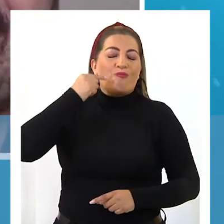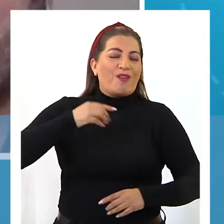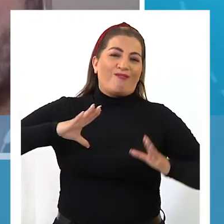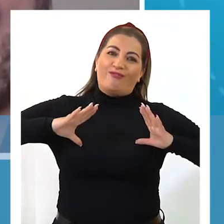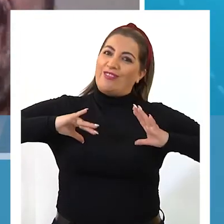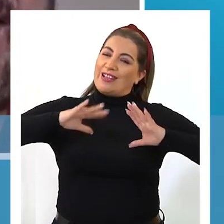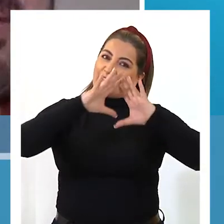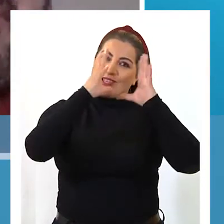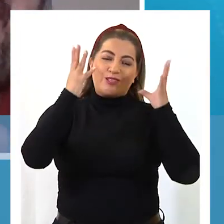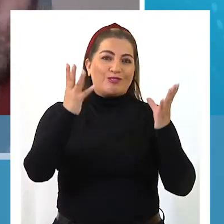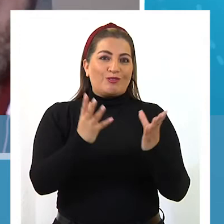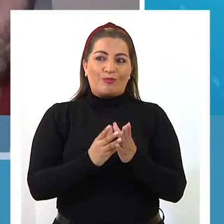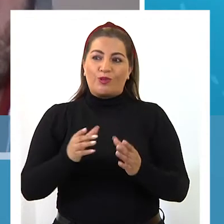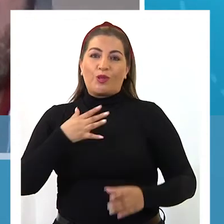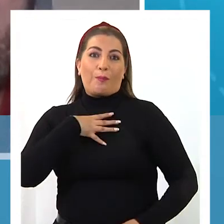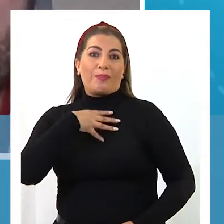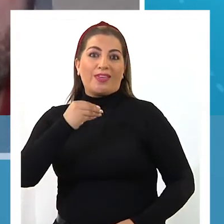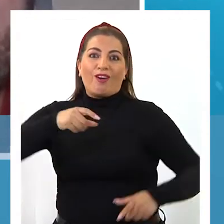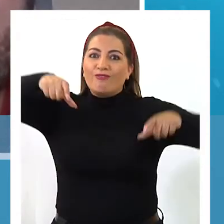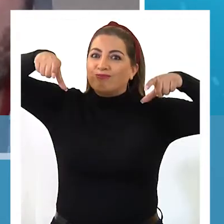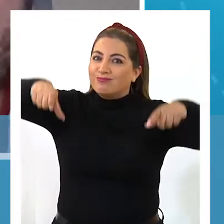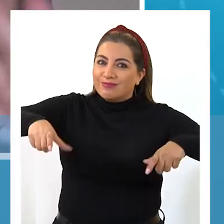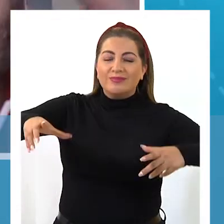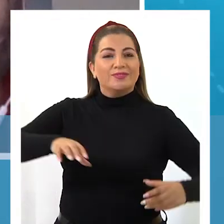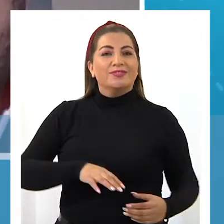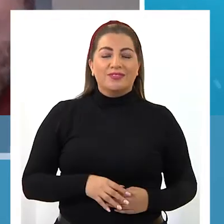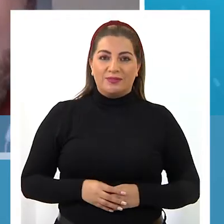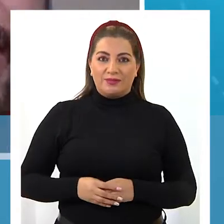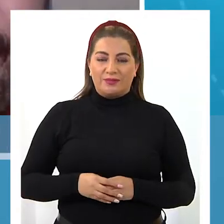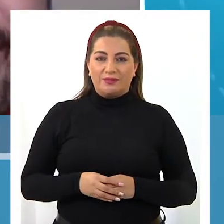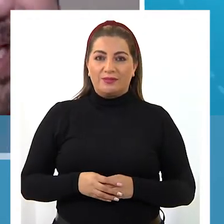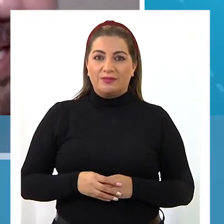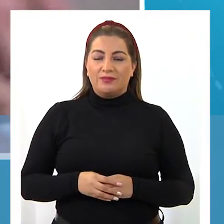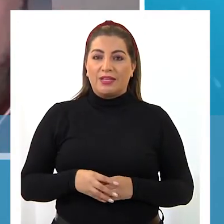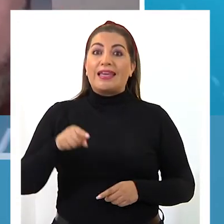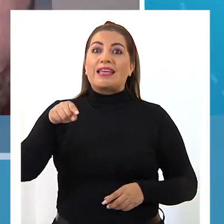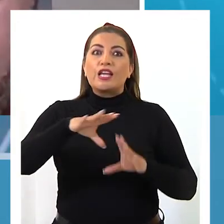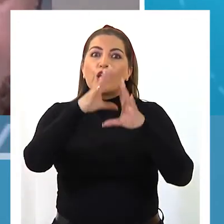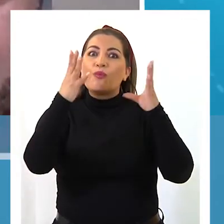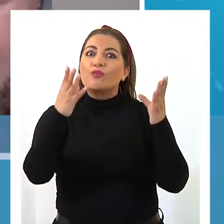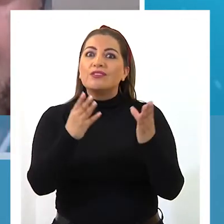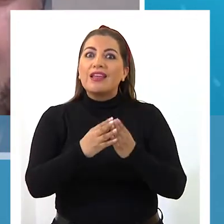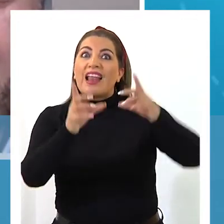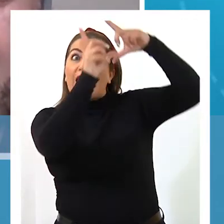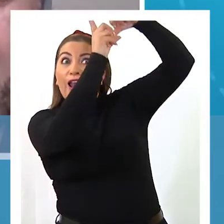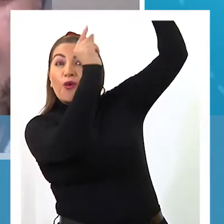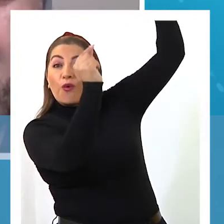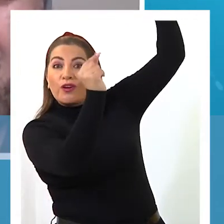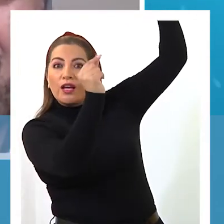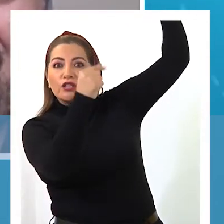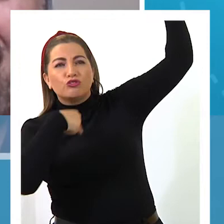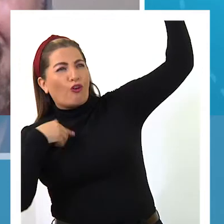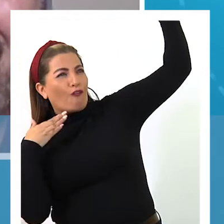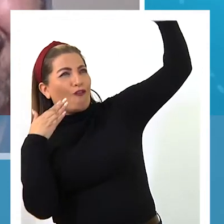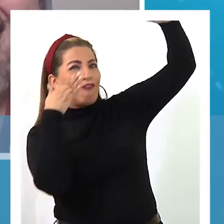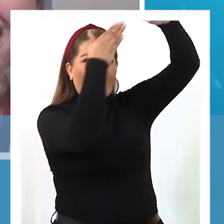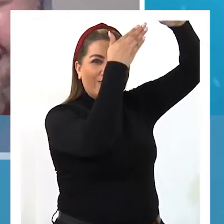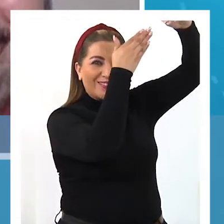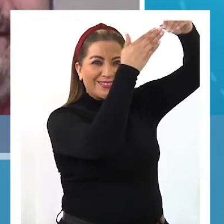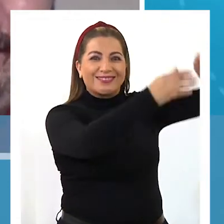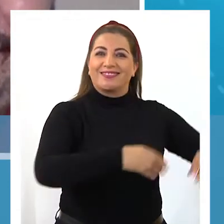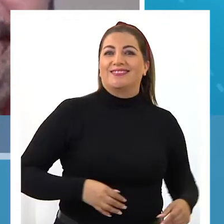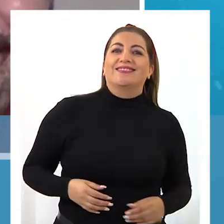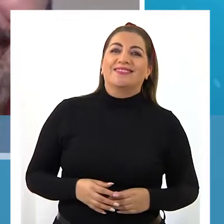que lo vieran alguna vez en una cancha, sí. Ahí vas, aunque el mundial sea en la luna. Ahí vamos, aunque sea en la luna.